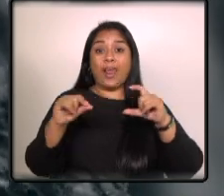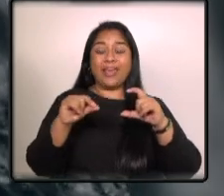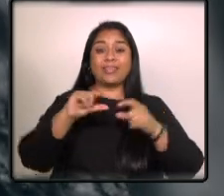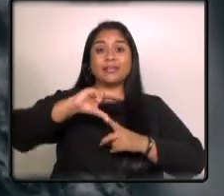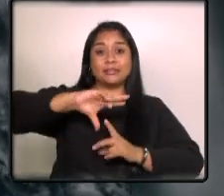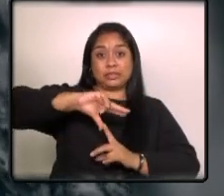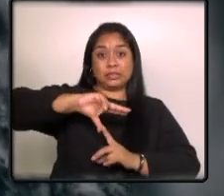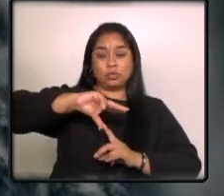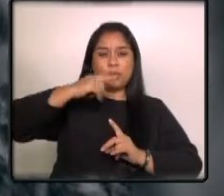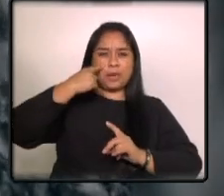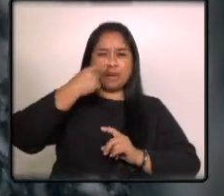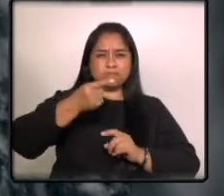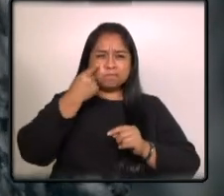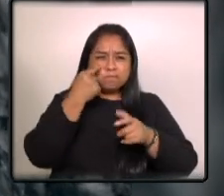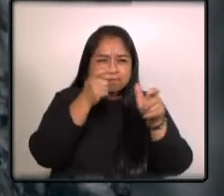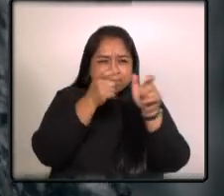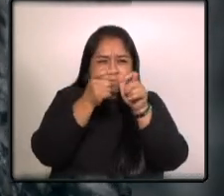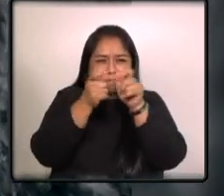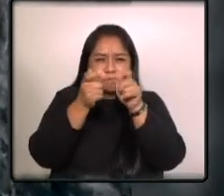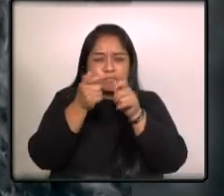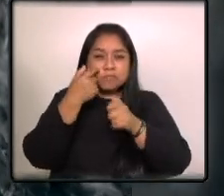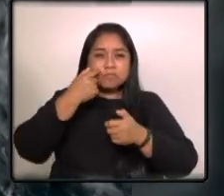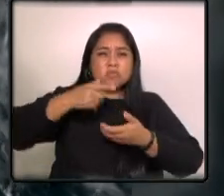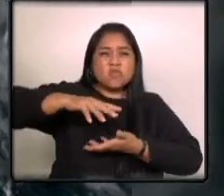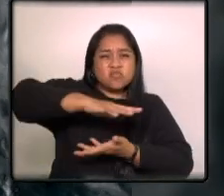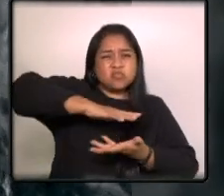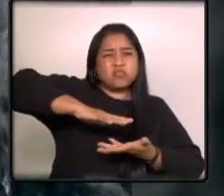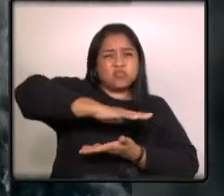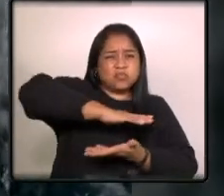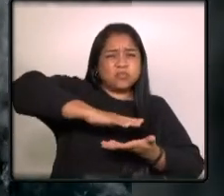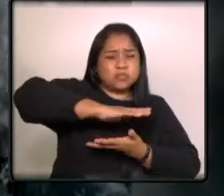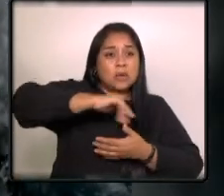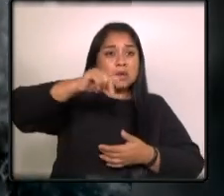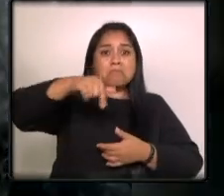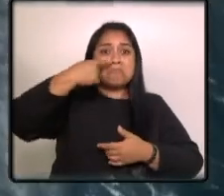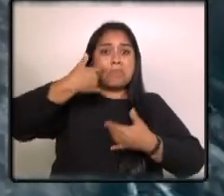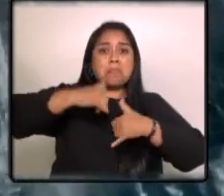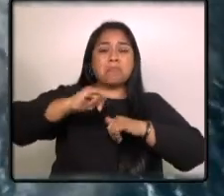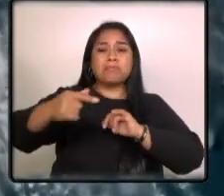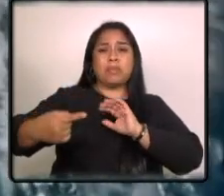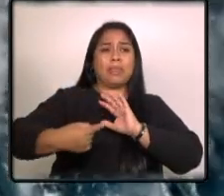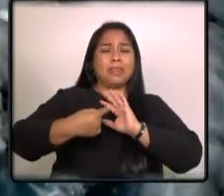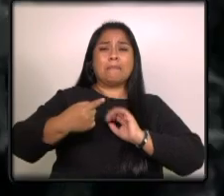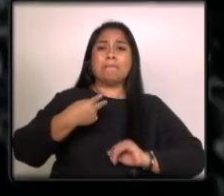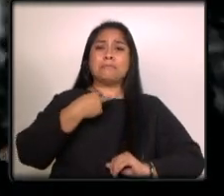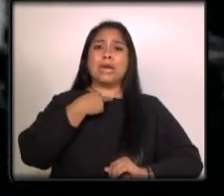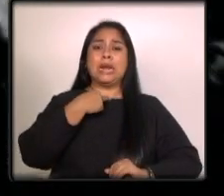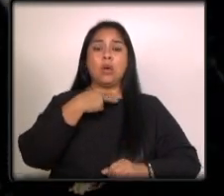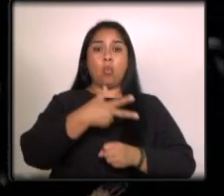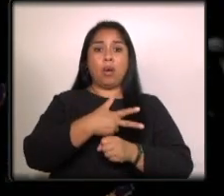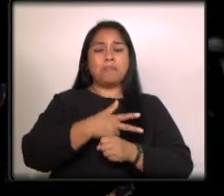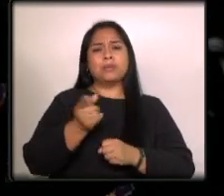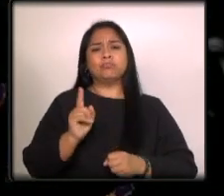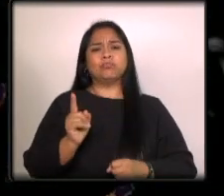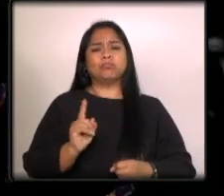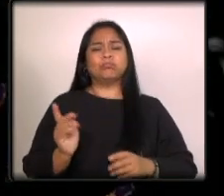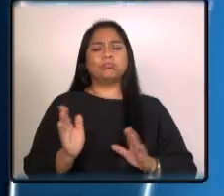Incibume monitorean el avance del huracán Beryl, hasta el momento no representa peligro para el país.